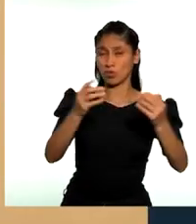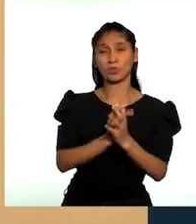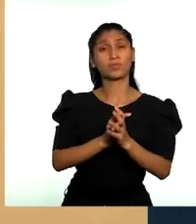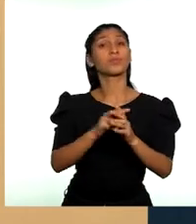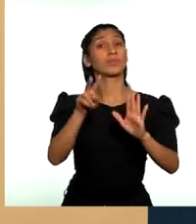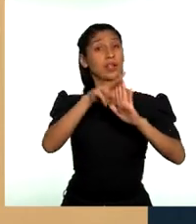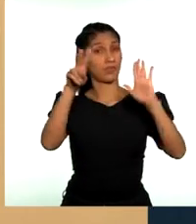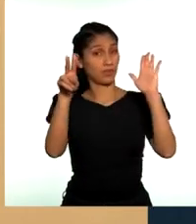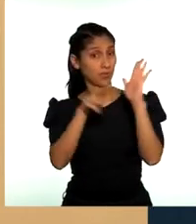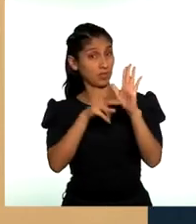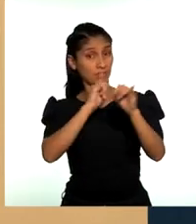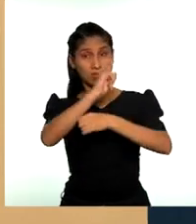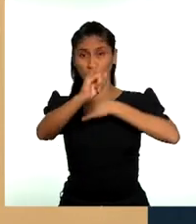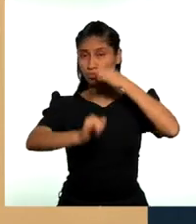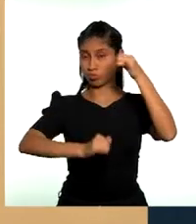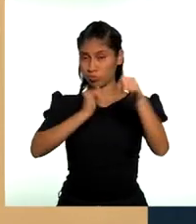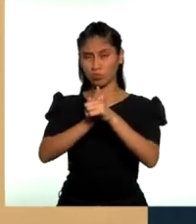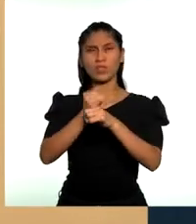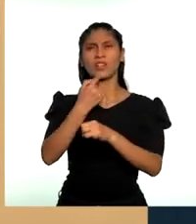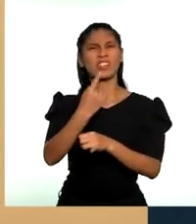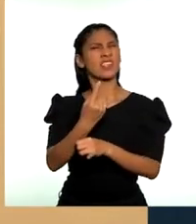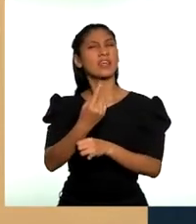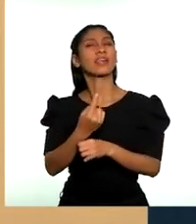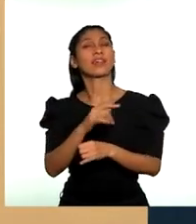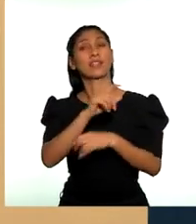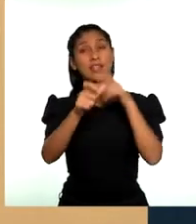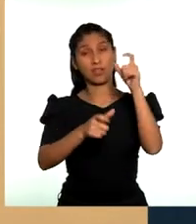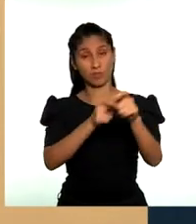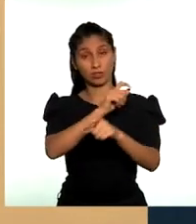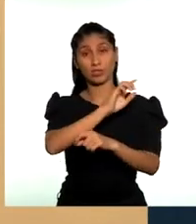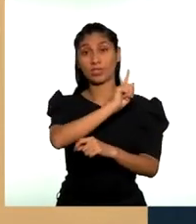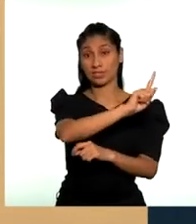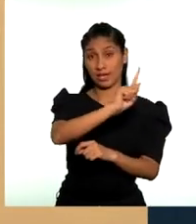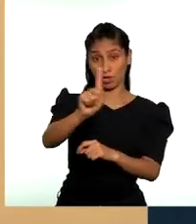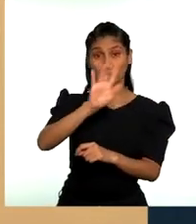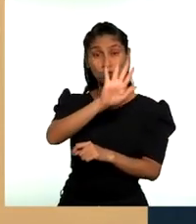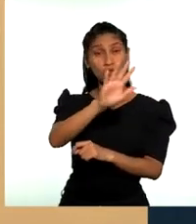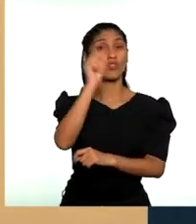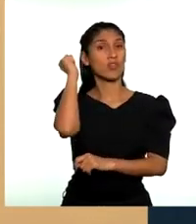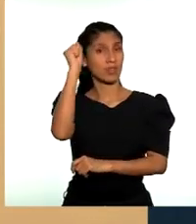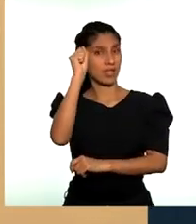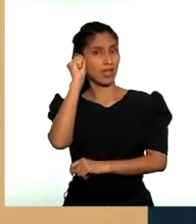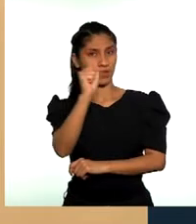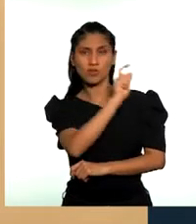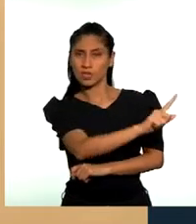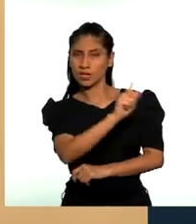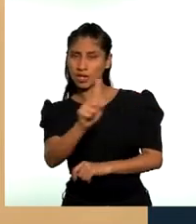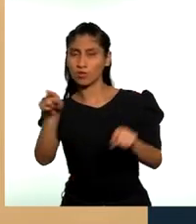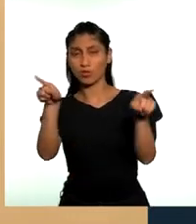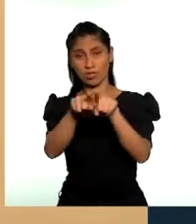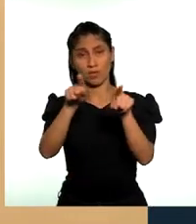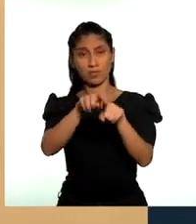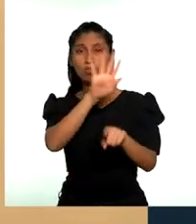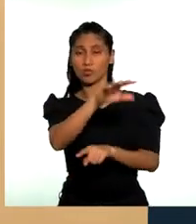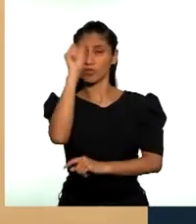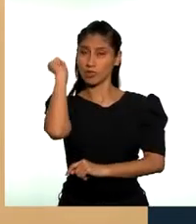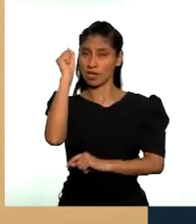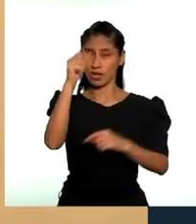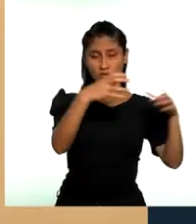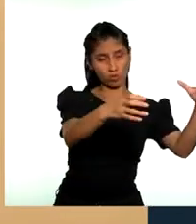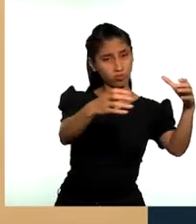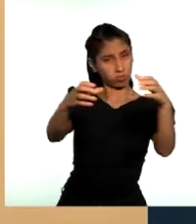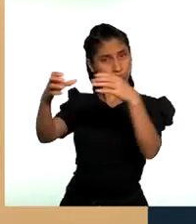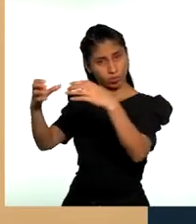ampara los derechos individuales y colectivos. Los convenios o acuerdos